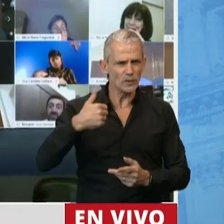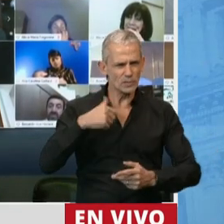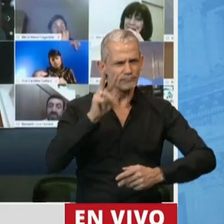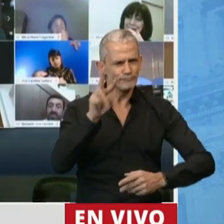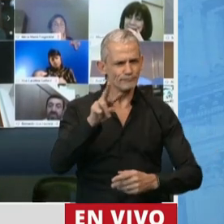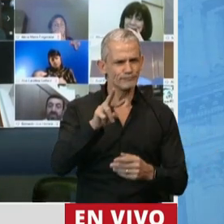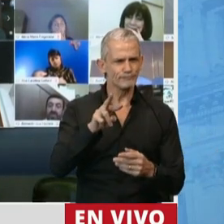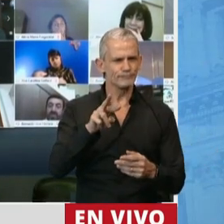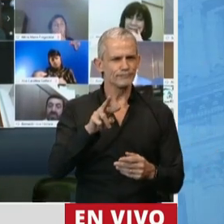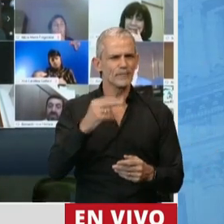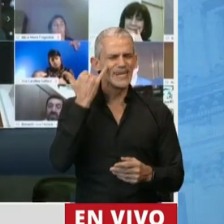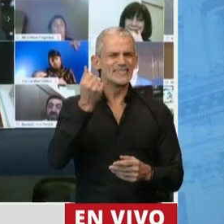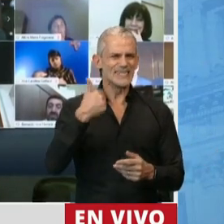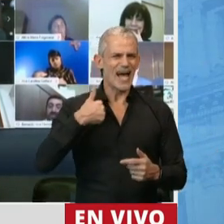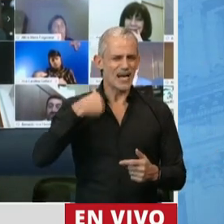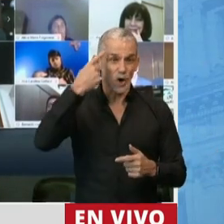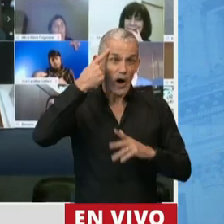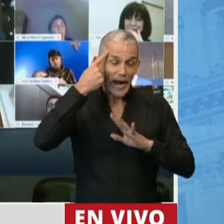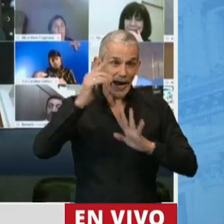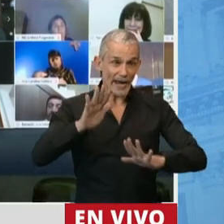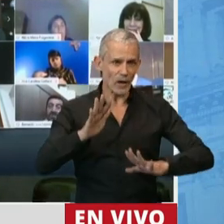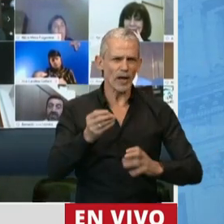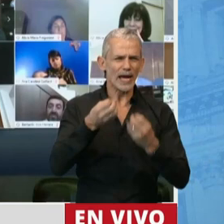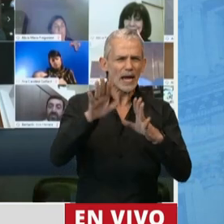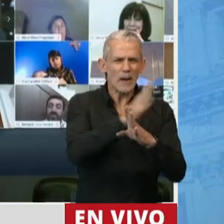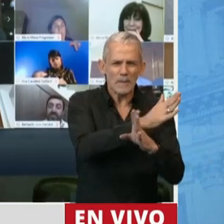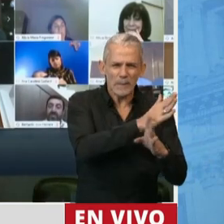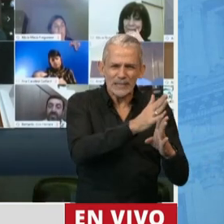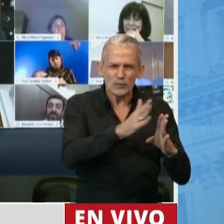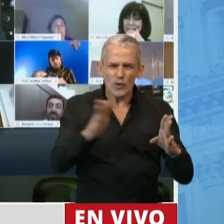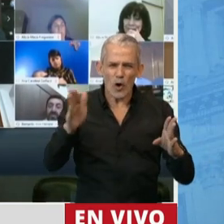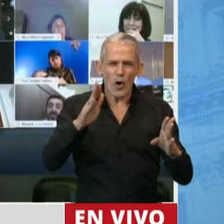porque yo ya creo que en un principio se hablaba de